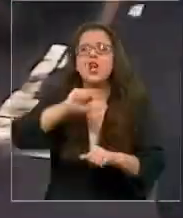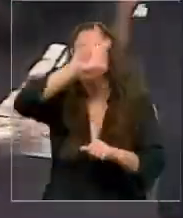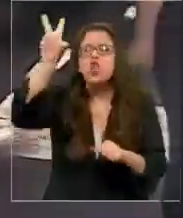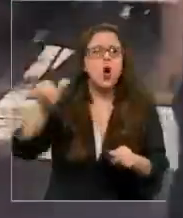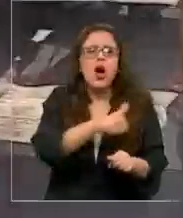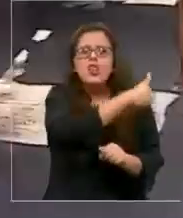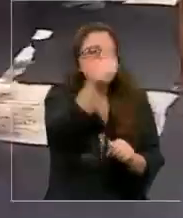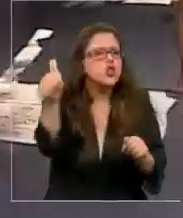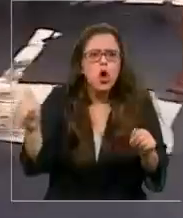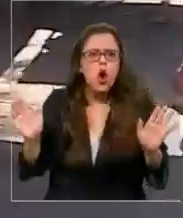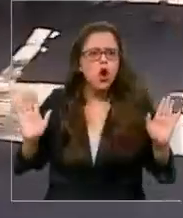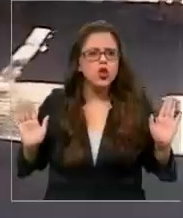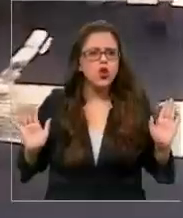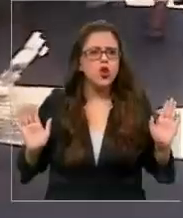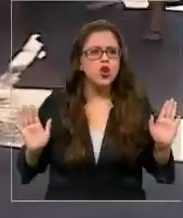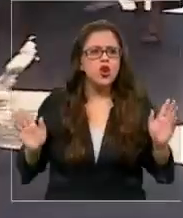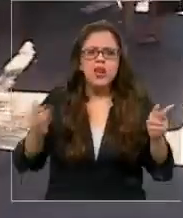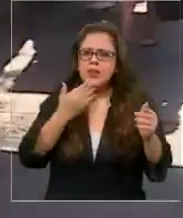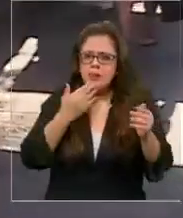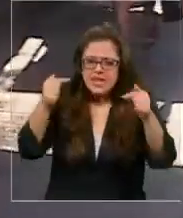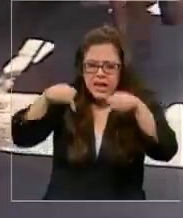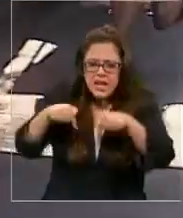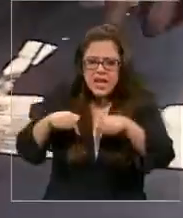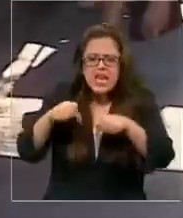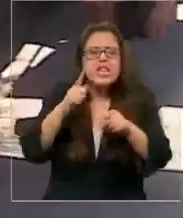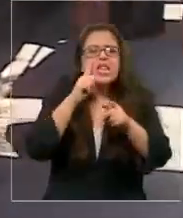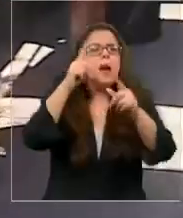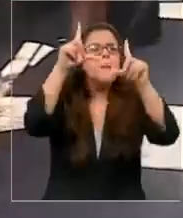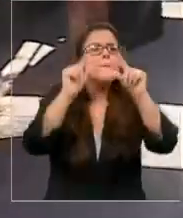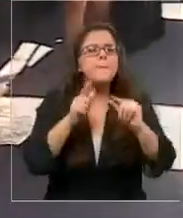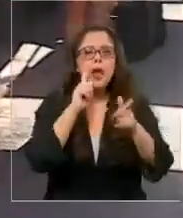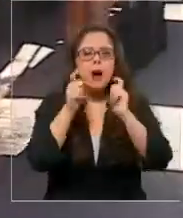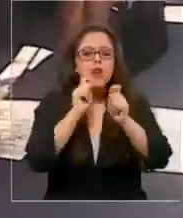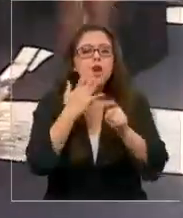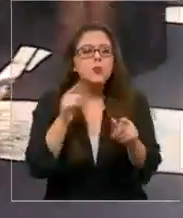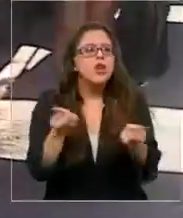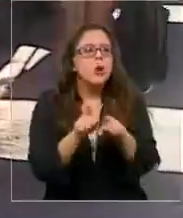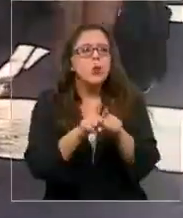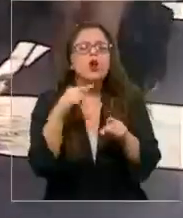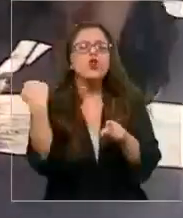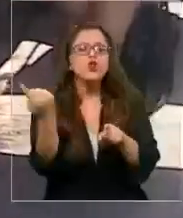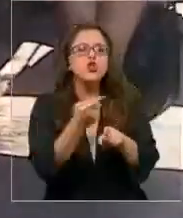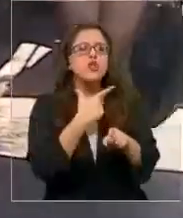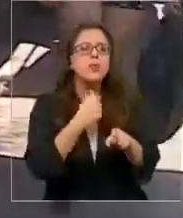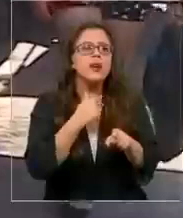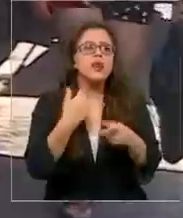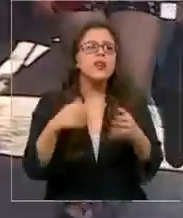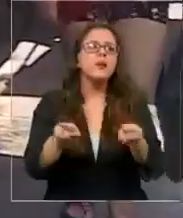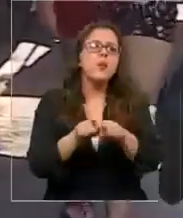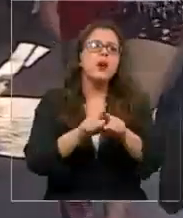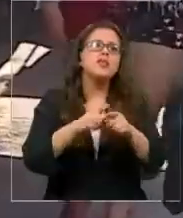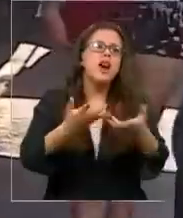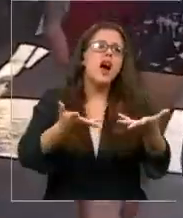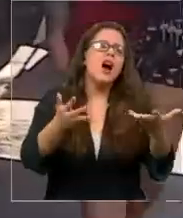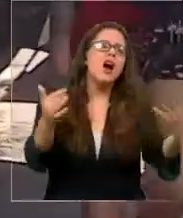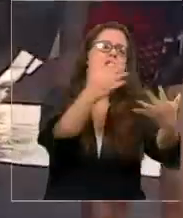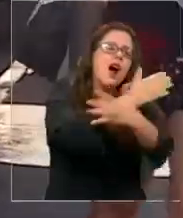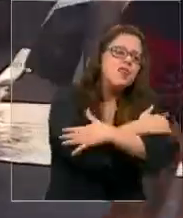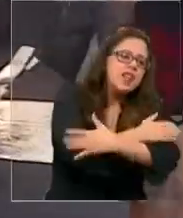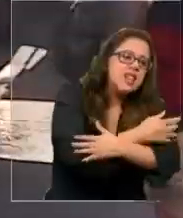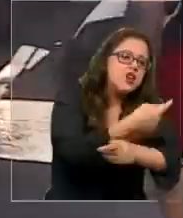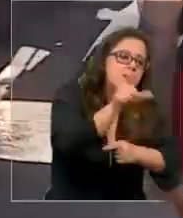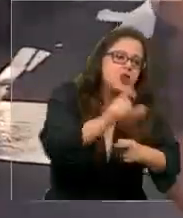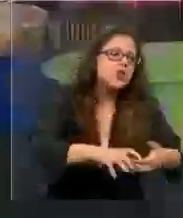y qué sé yo en todos lados es menos peligroso porque sea como sea uno se va a querer dar la paz del Señor o le va a abrazar al